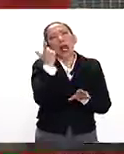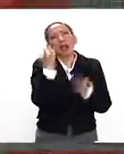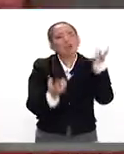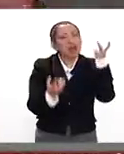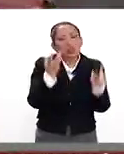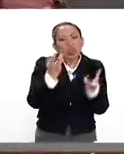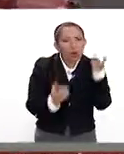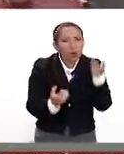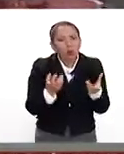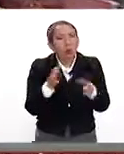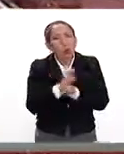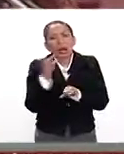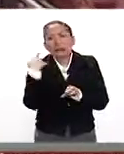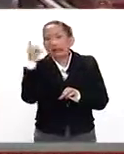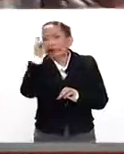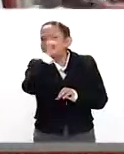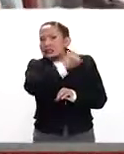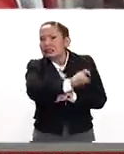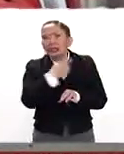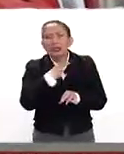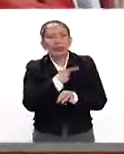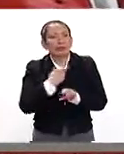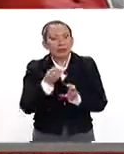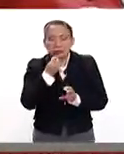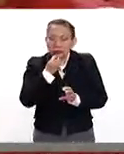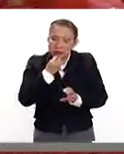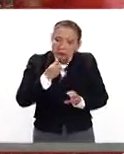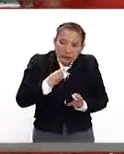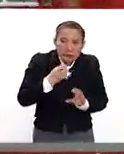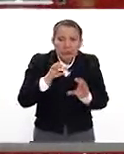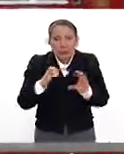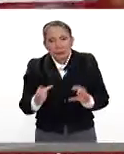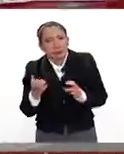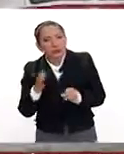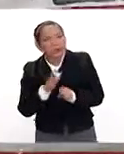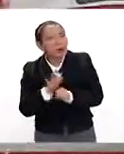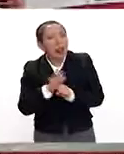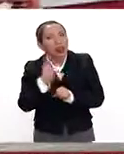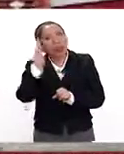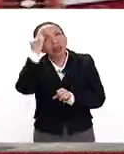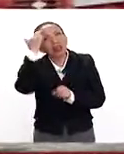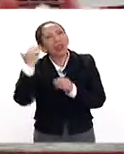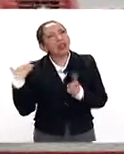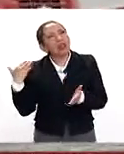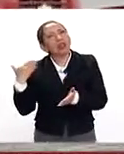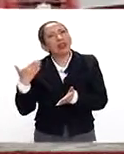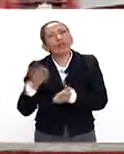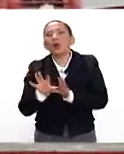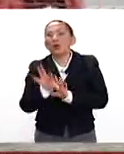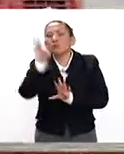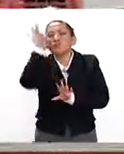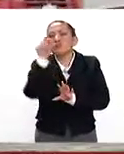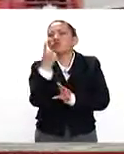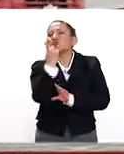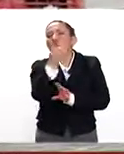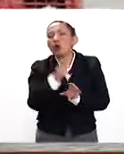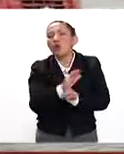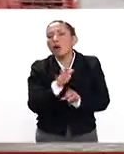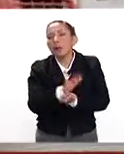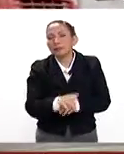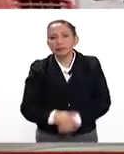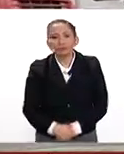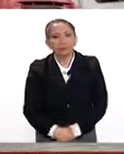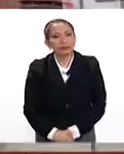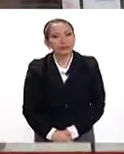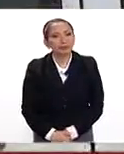incendio, en este caso más complejo que ha tenido que sofocar y salvaguardar la seguridad de los